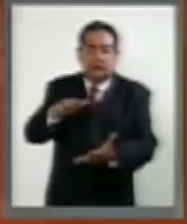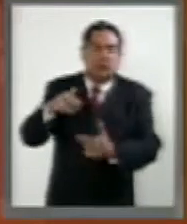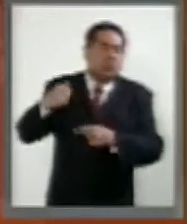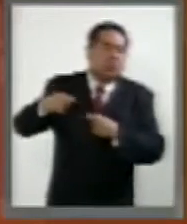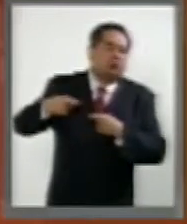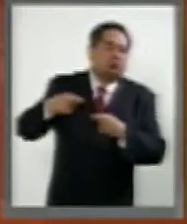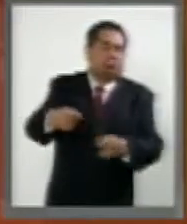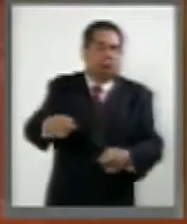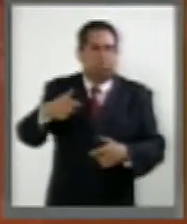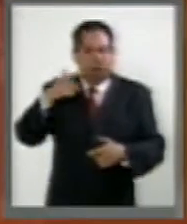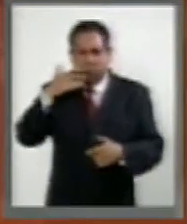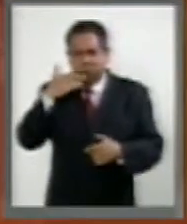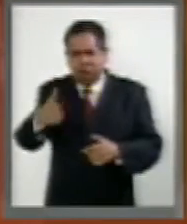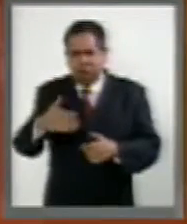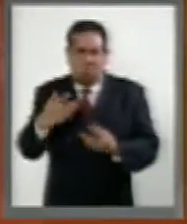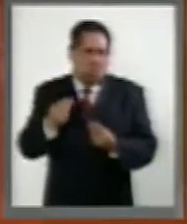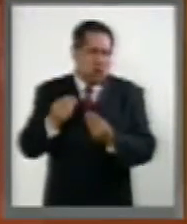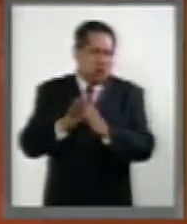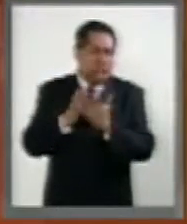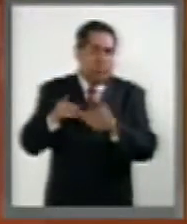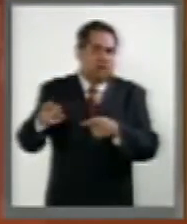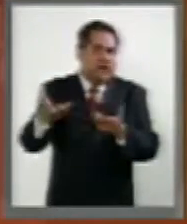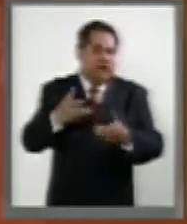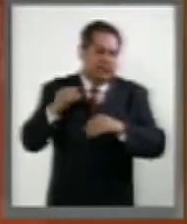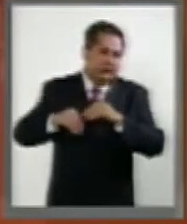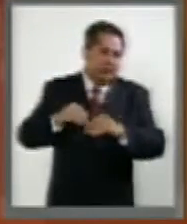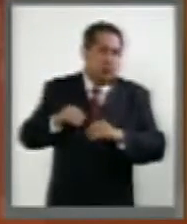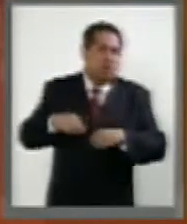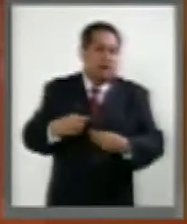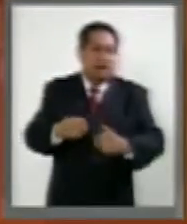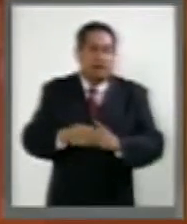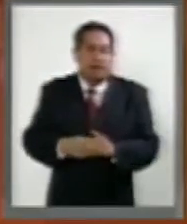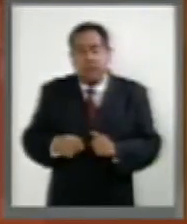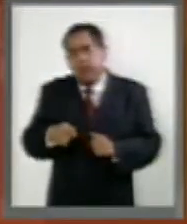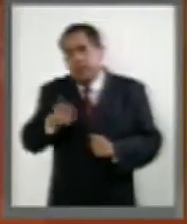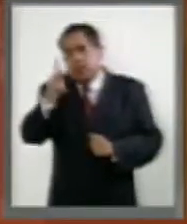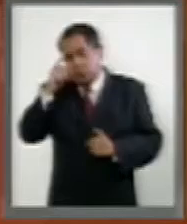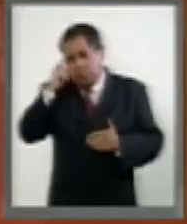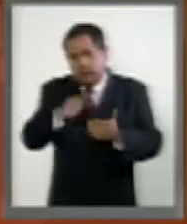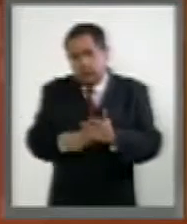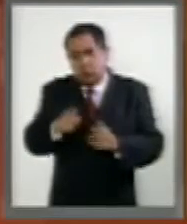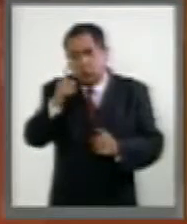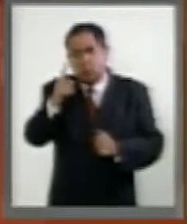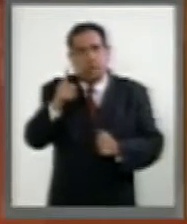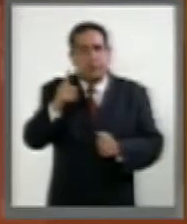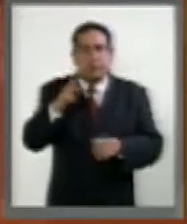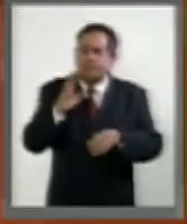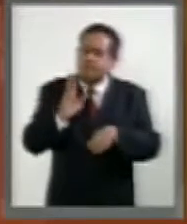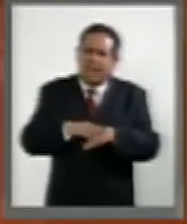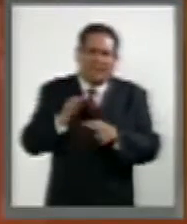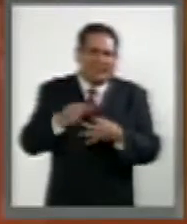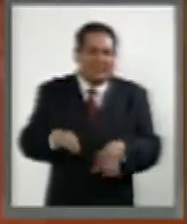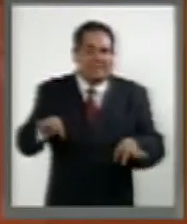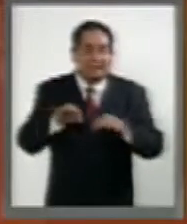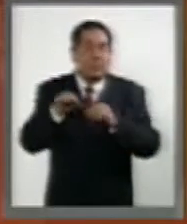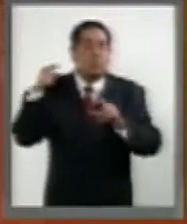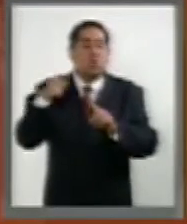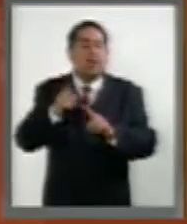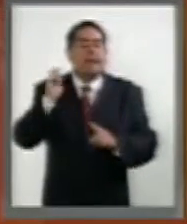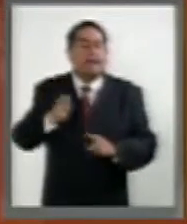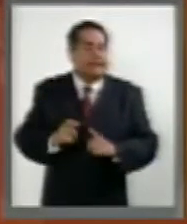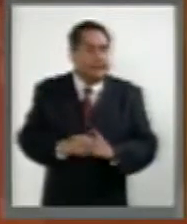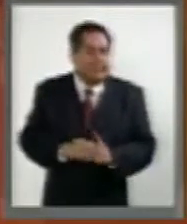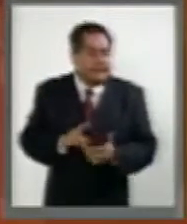haber hecho un arsenal de libros. Pero lo que creo que es más significativo es que